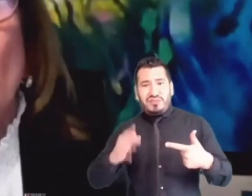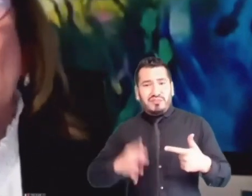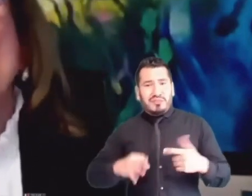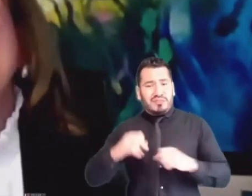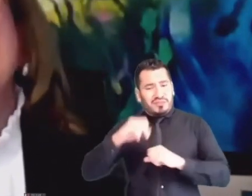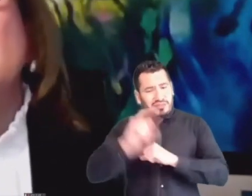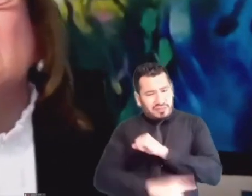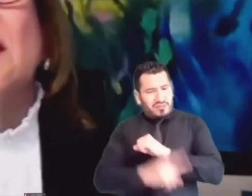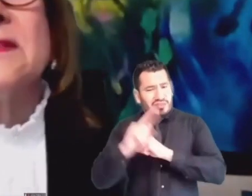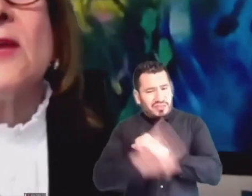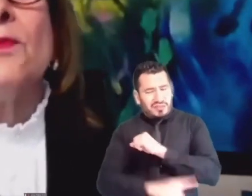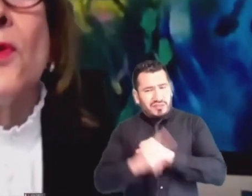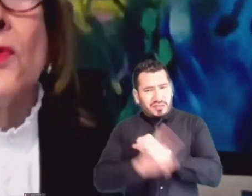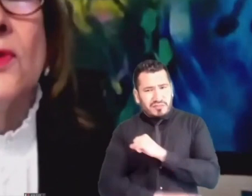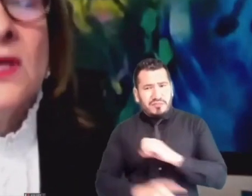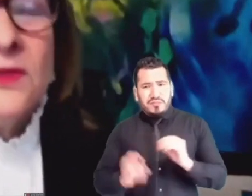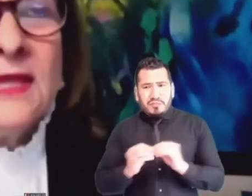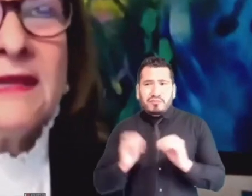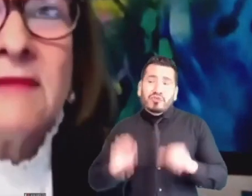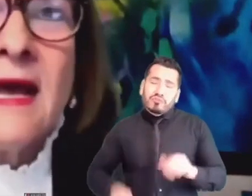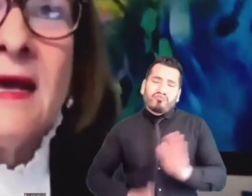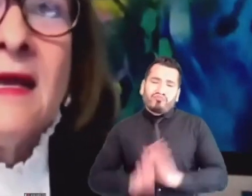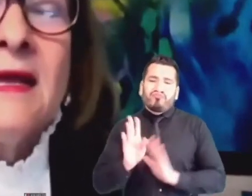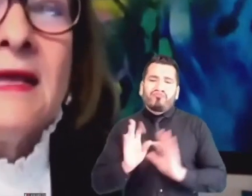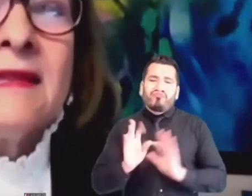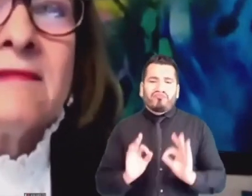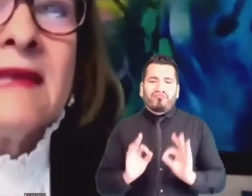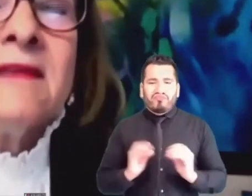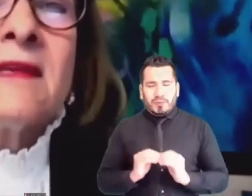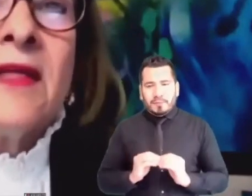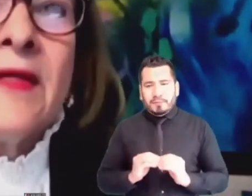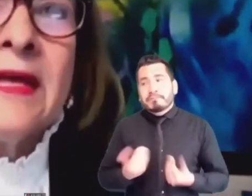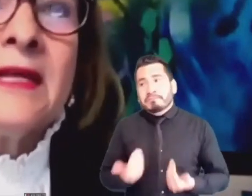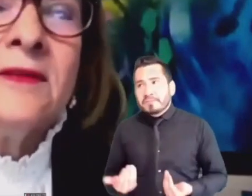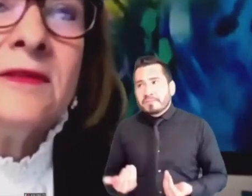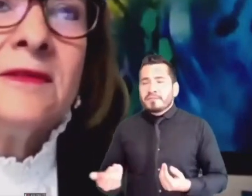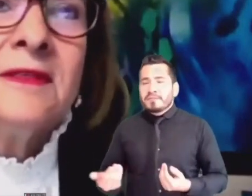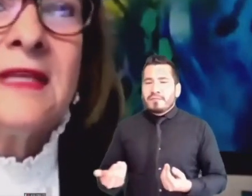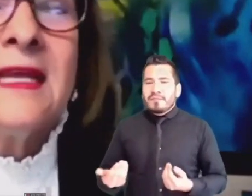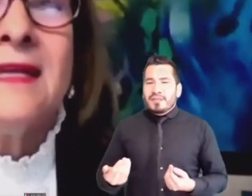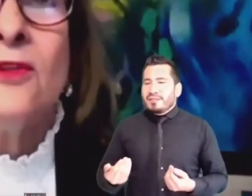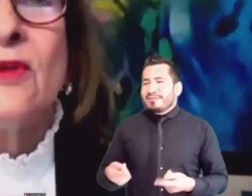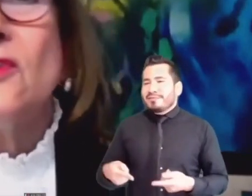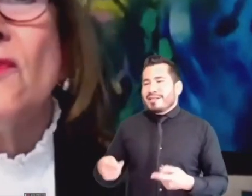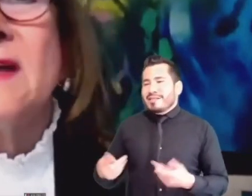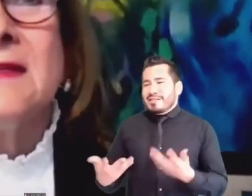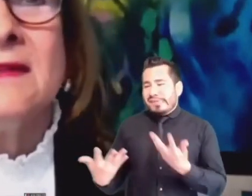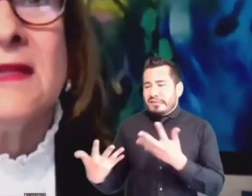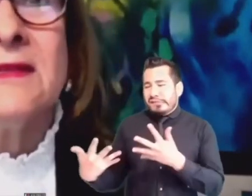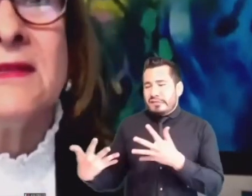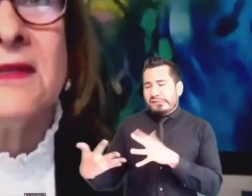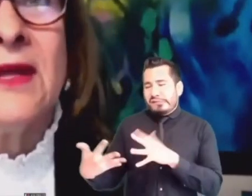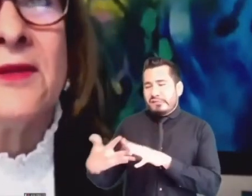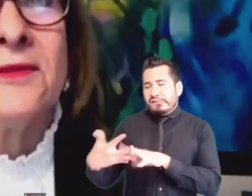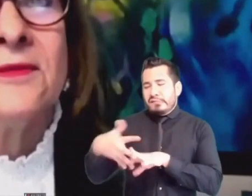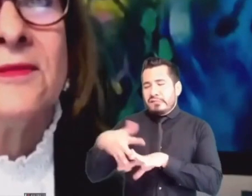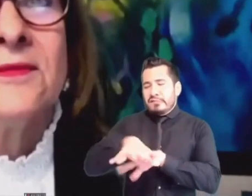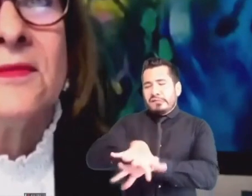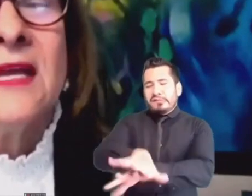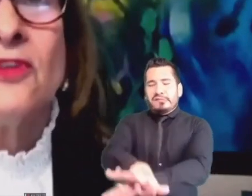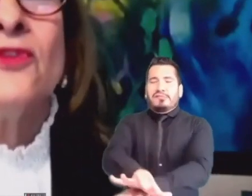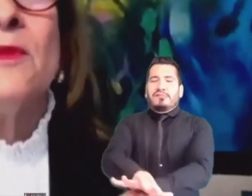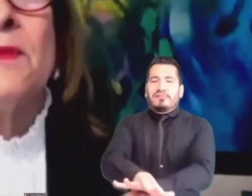podríamos salir y avanzar un poco de esta enredadera que no ha sido fácil de desenredar.